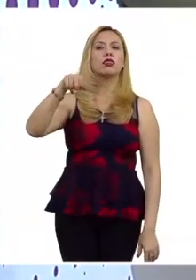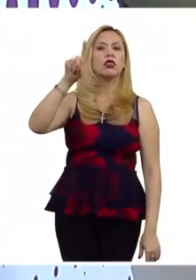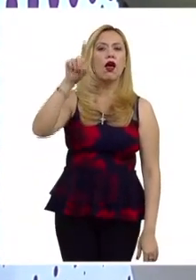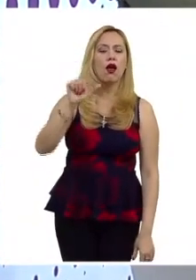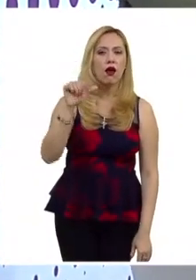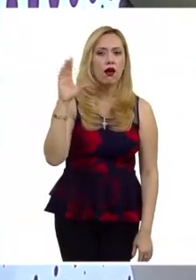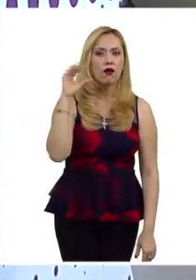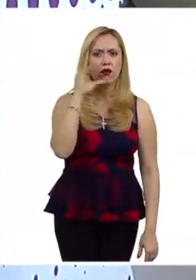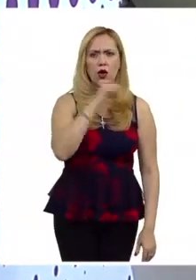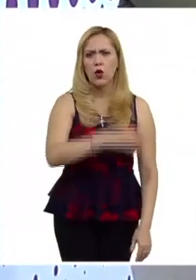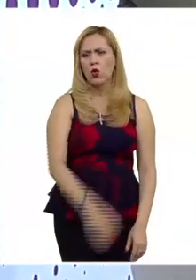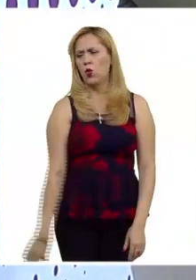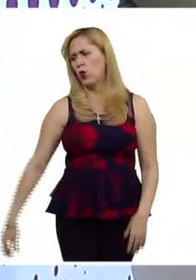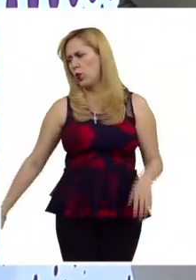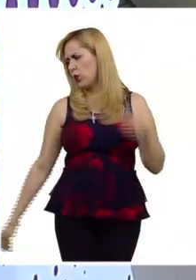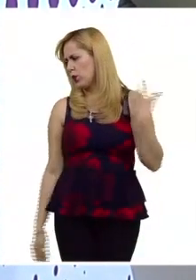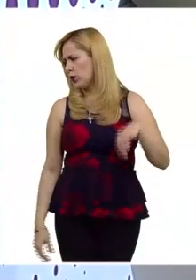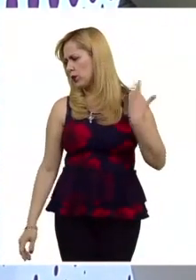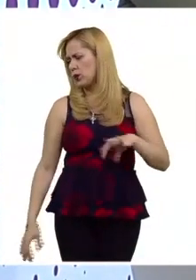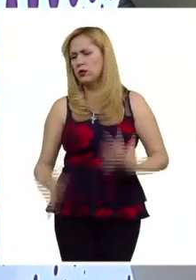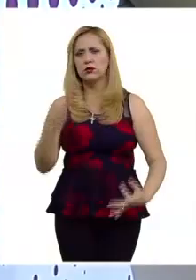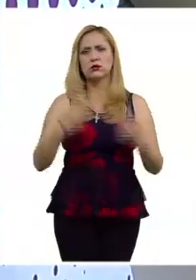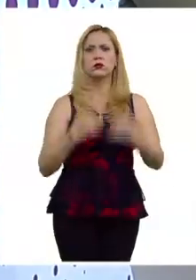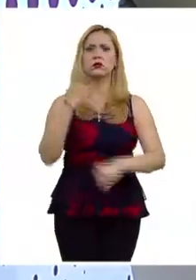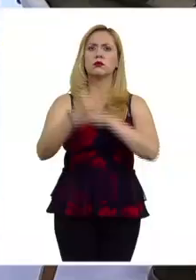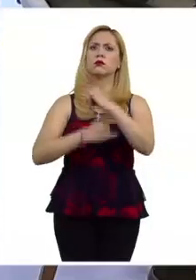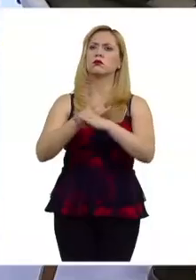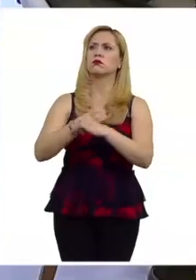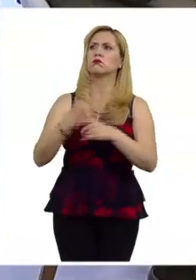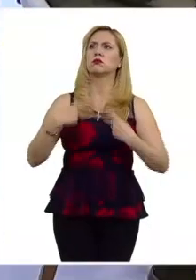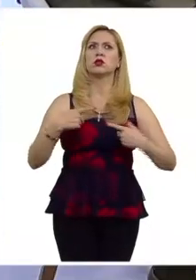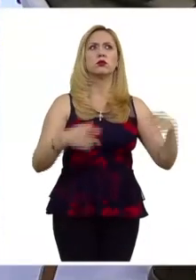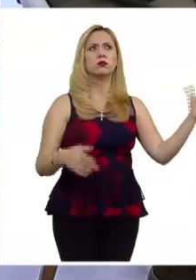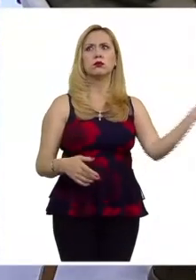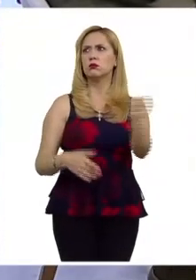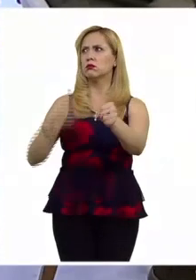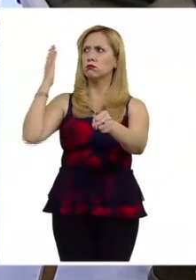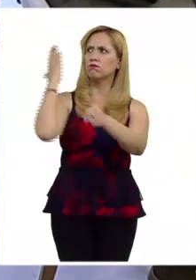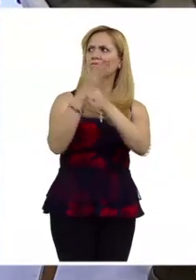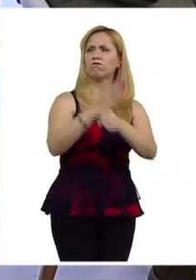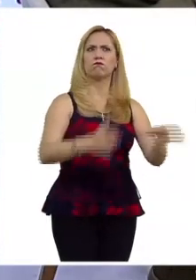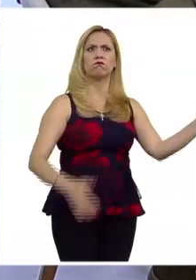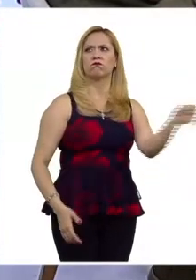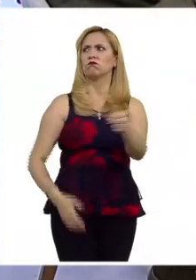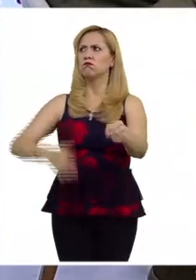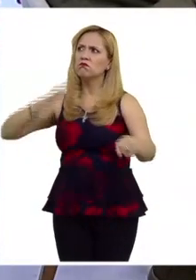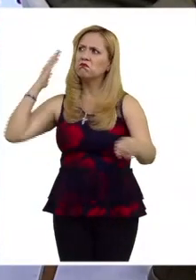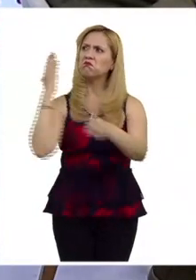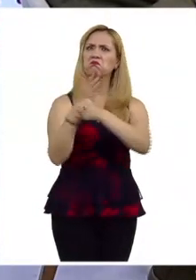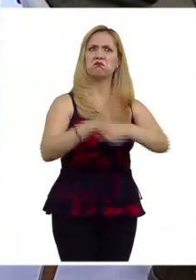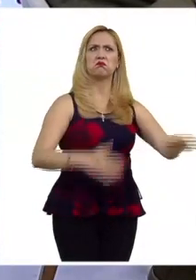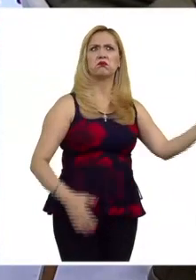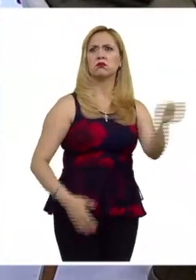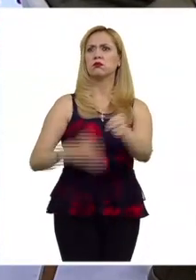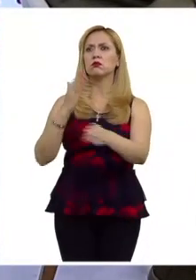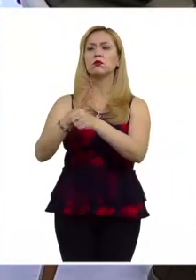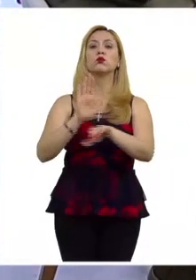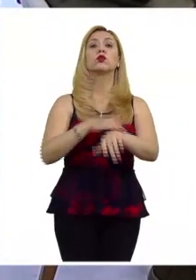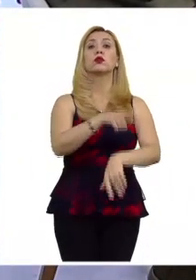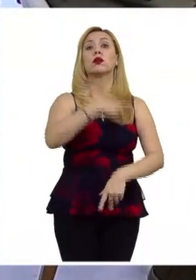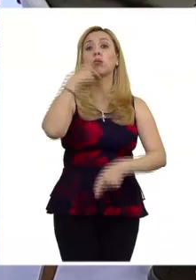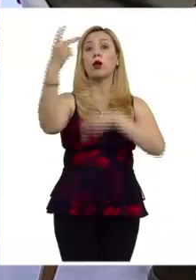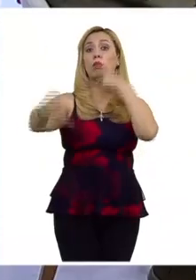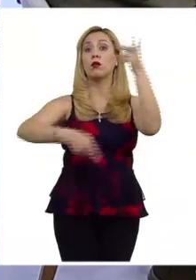que fue un tribunal internacional pues varias personas fueron sentenciadas fueron castigadas precisamente por el discurso de odio que